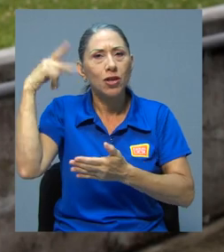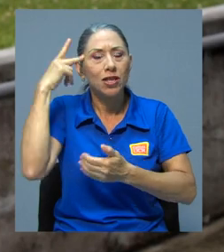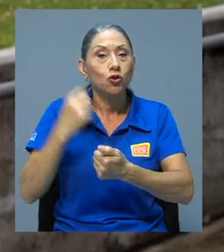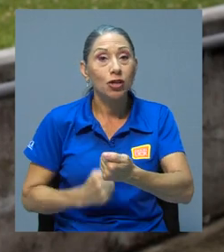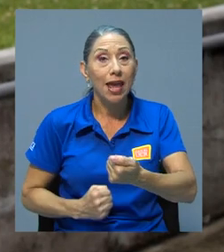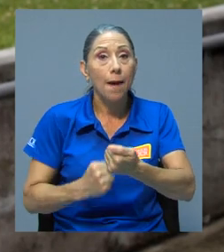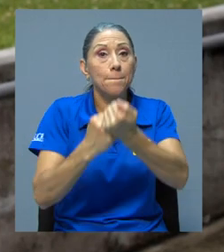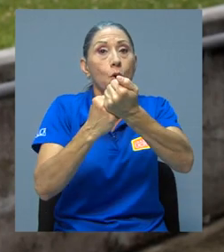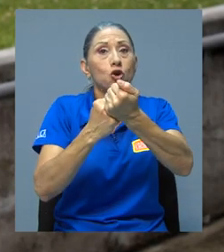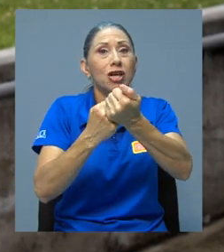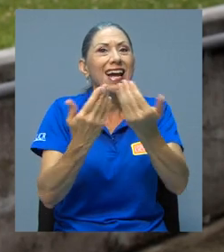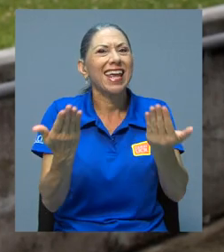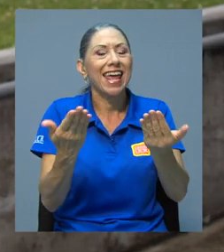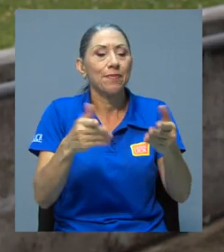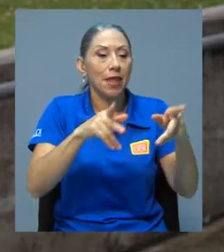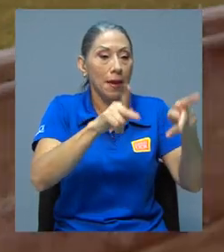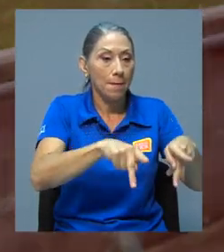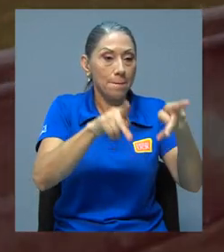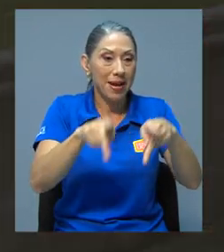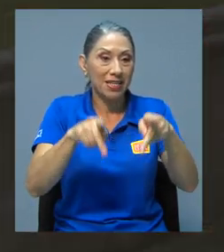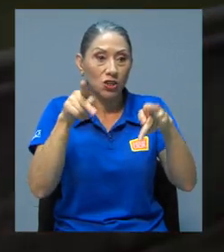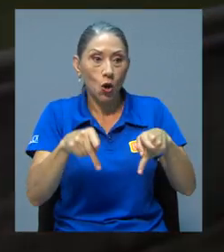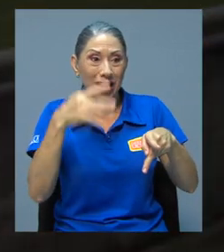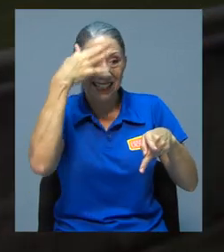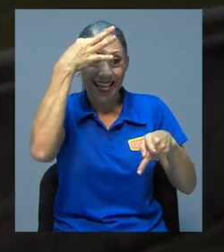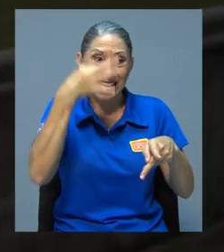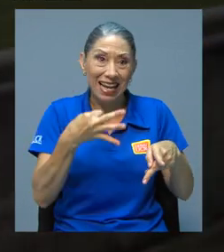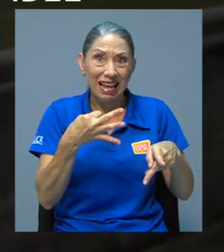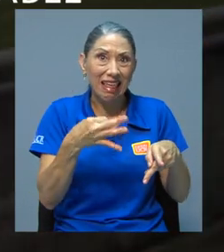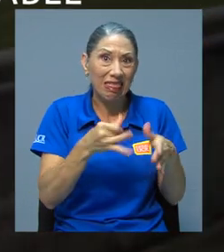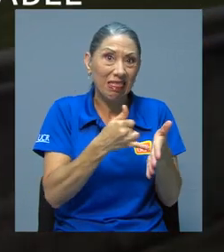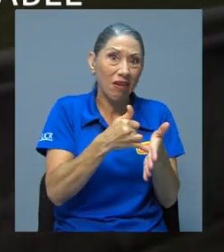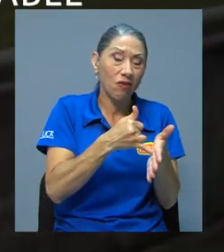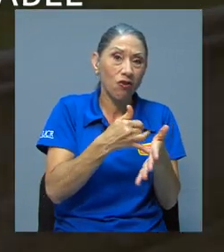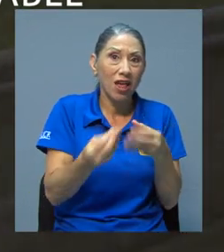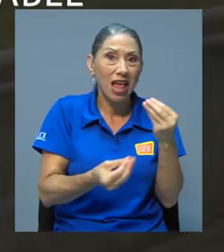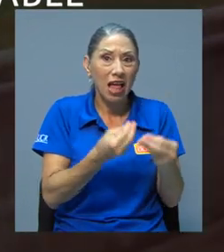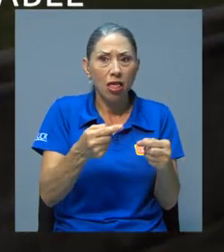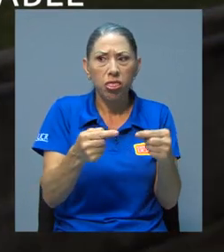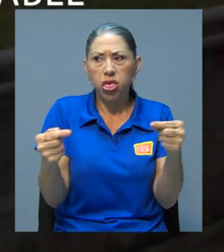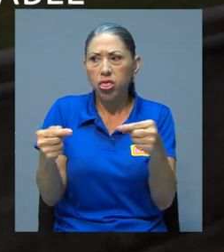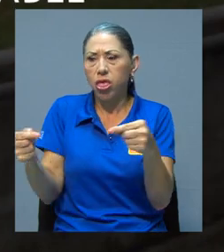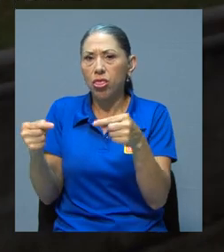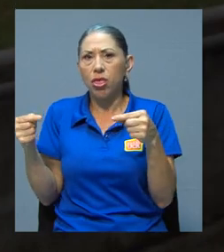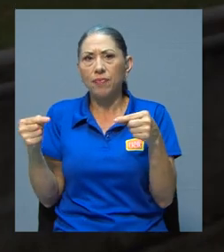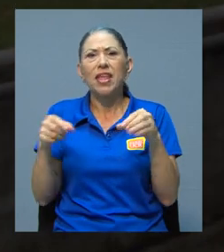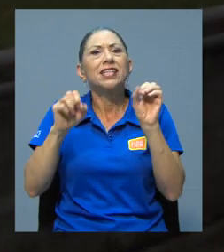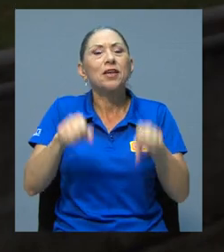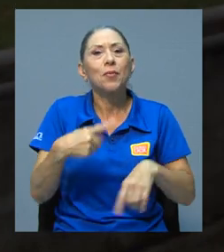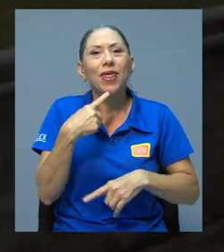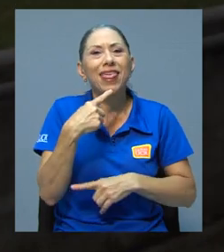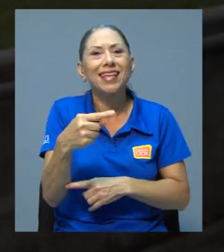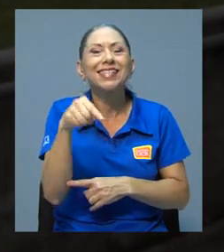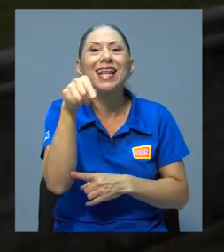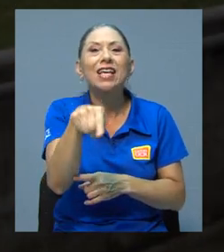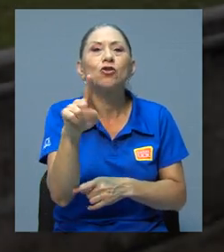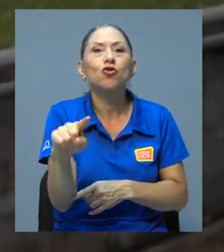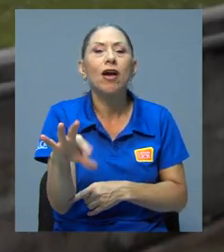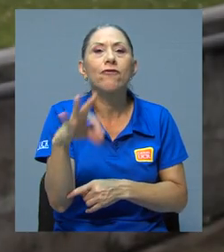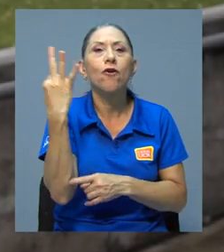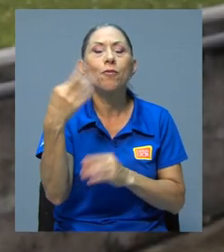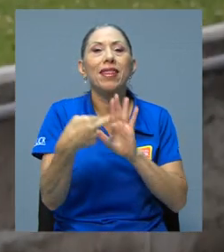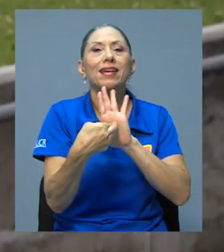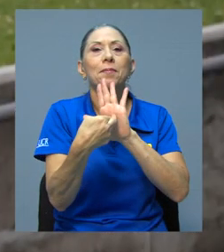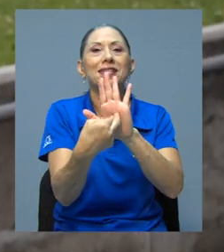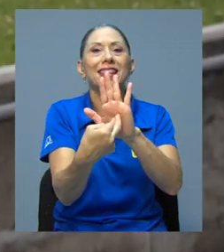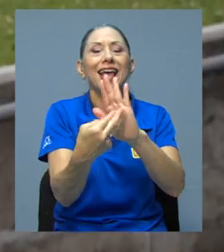conflicto entre una parte de la población que se presume está indefensa o vulnerable. Se puede decir que es una forma